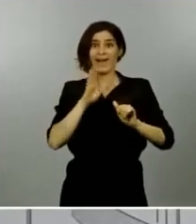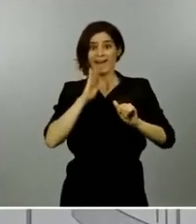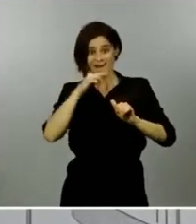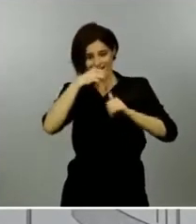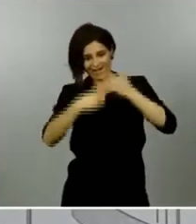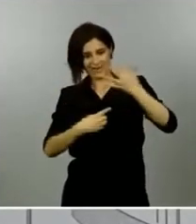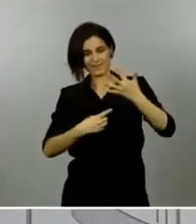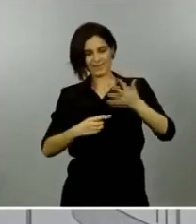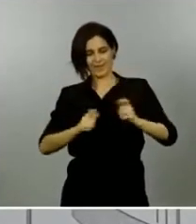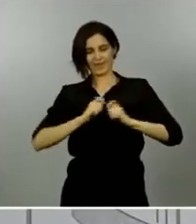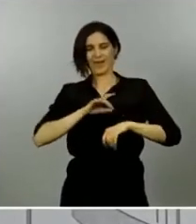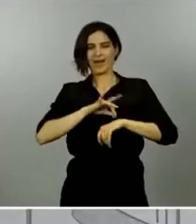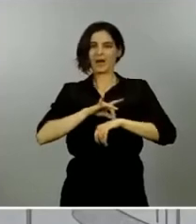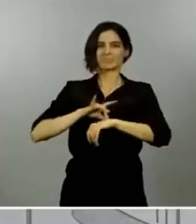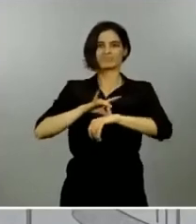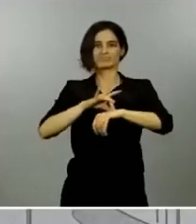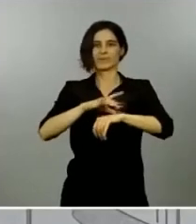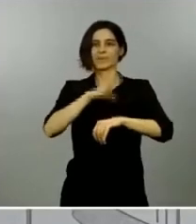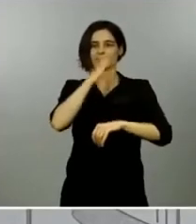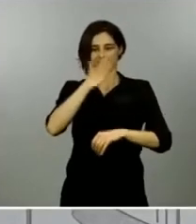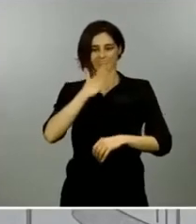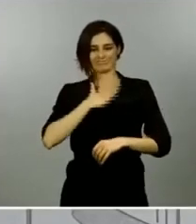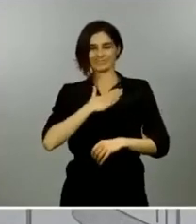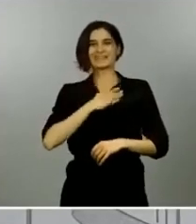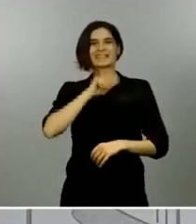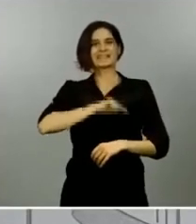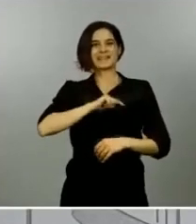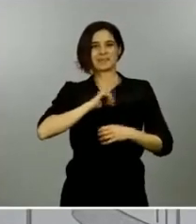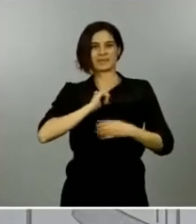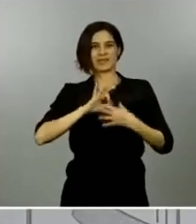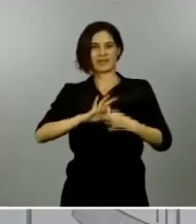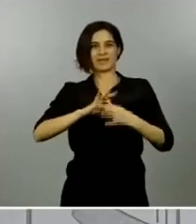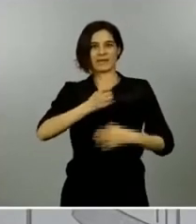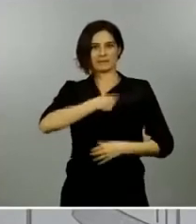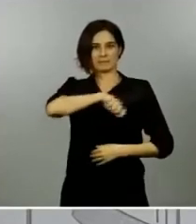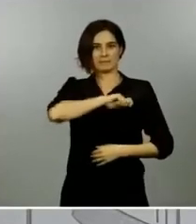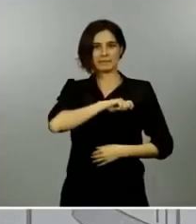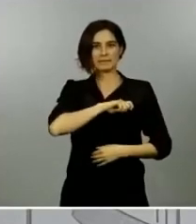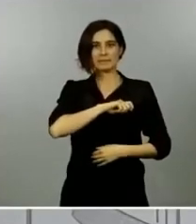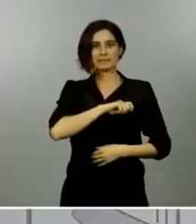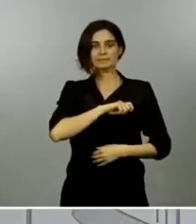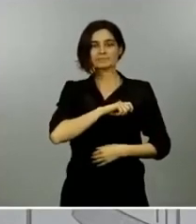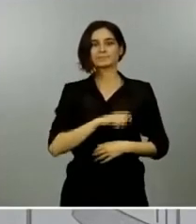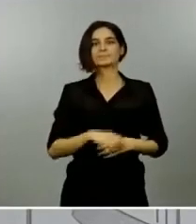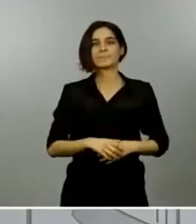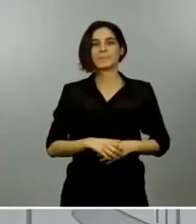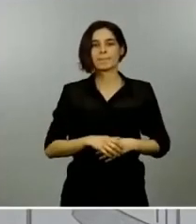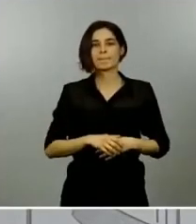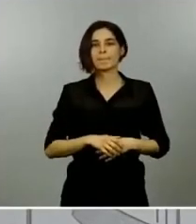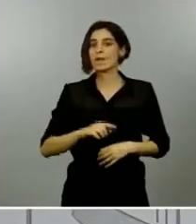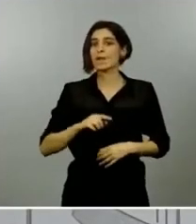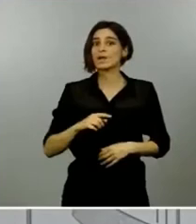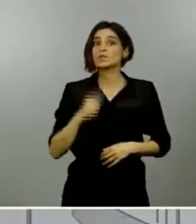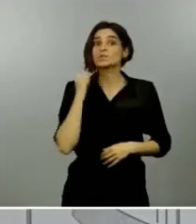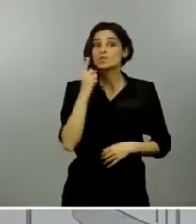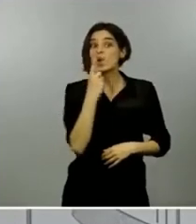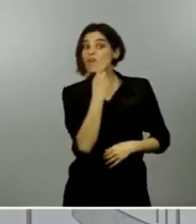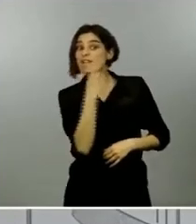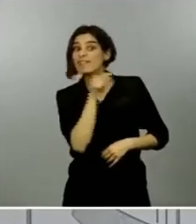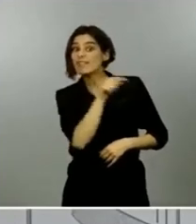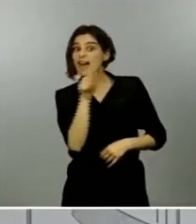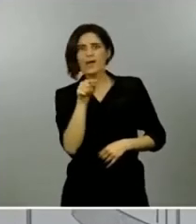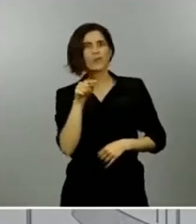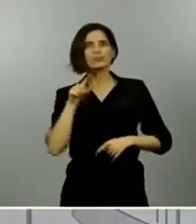personalidad de nuestro país de España no sobran manos necesitamos a todos todos hacemos falta y todos nos hacemos falta